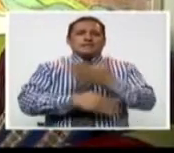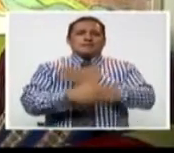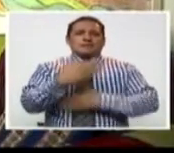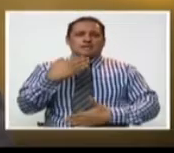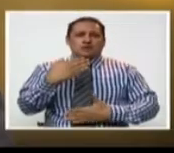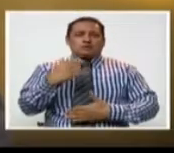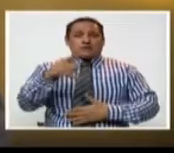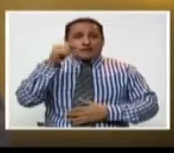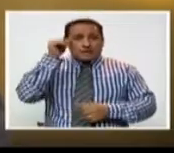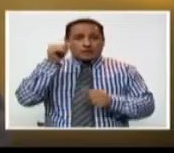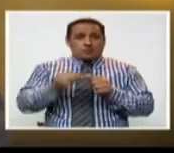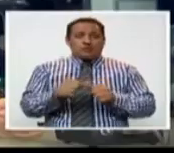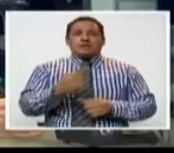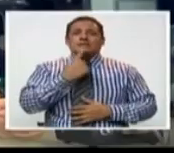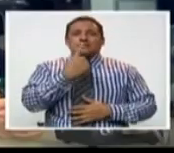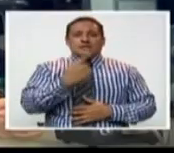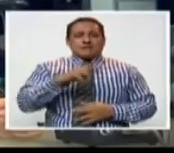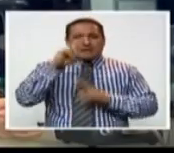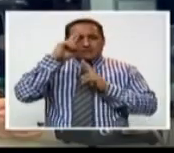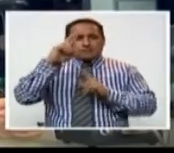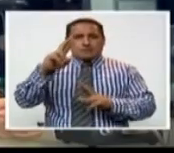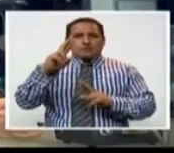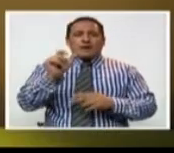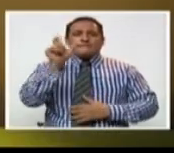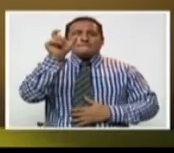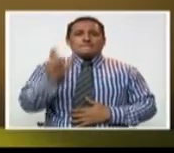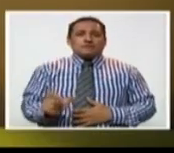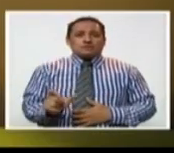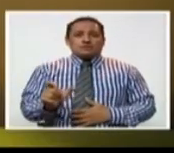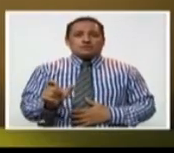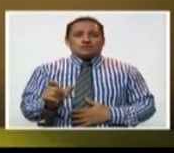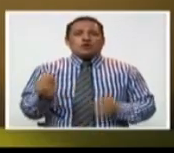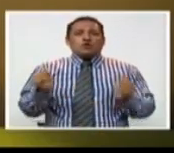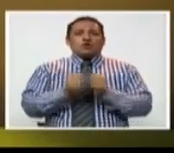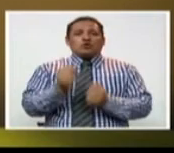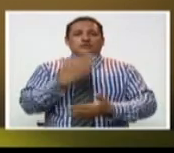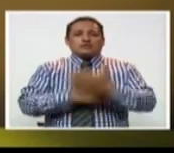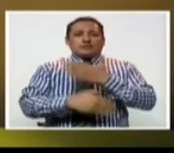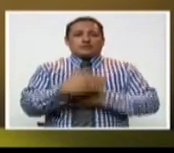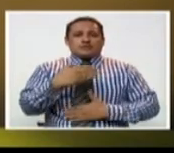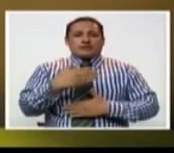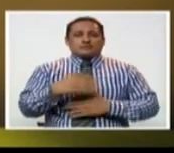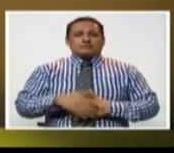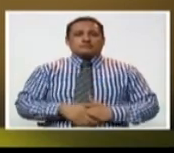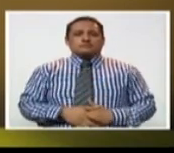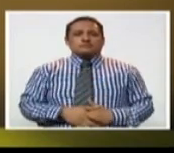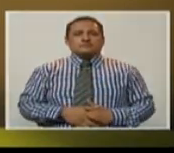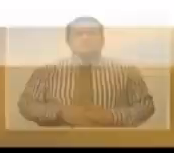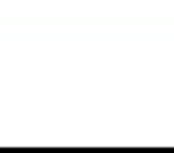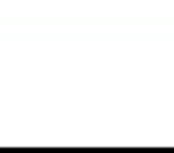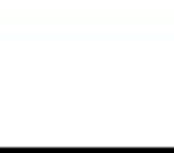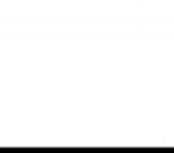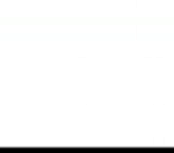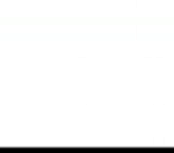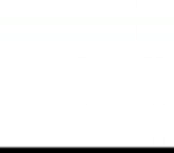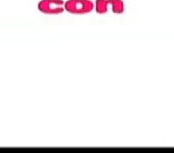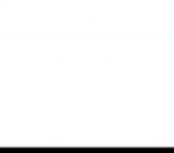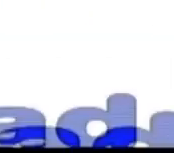¡Gracias! ¡Gracias! ¡Gracias! ¡Gracias! Recuerde, dígalo con respeto, persona con discapacidad. ¡Gracias!